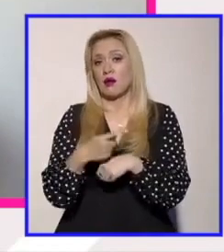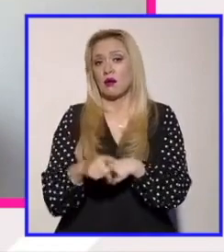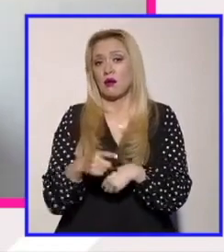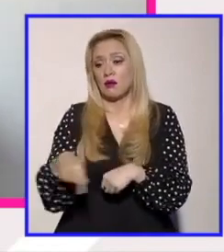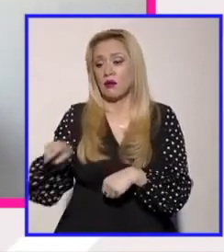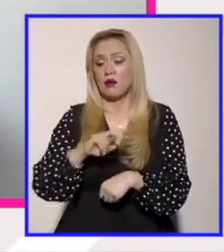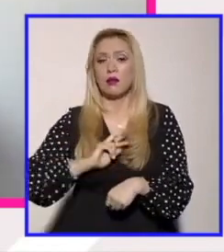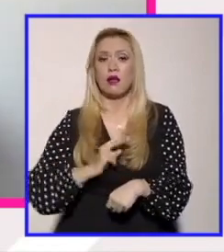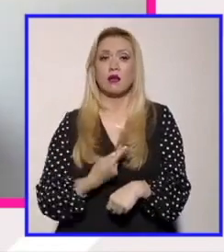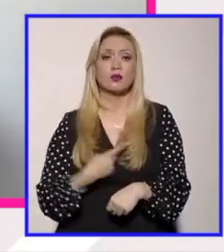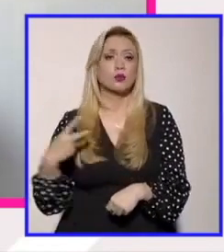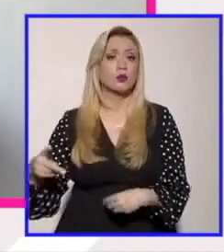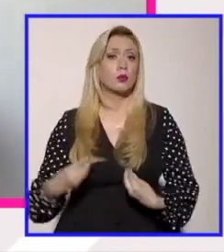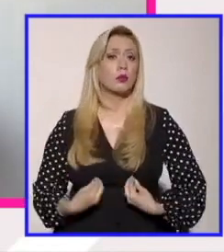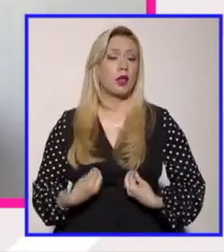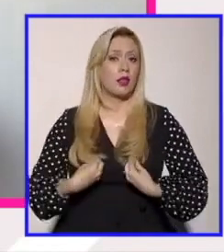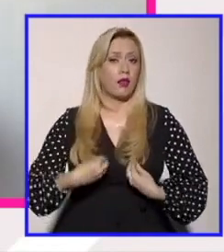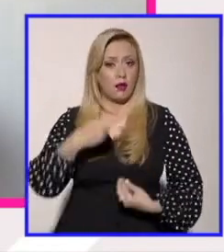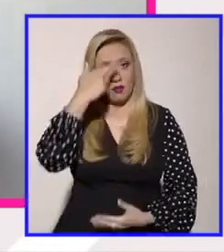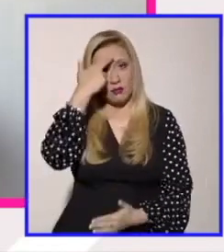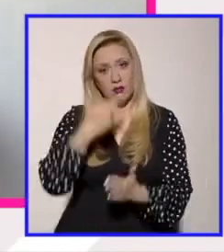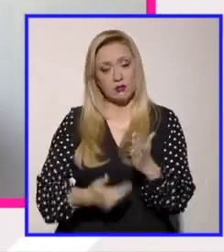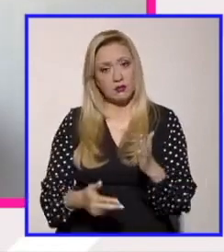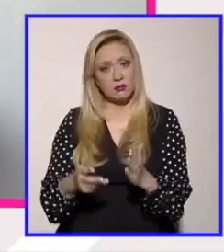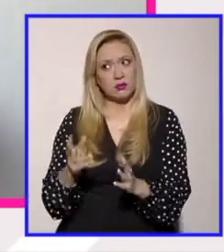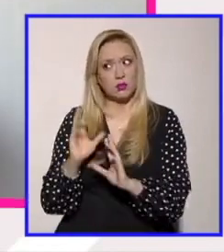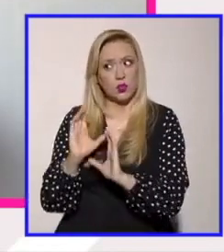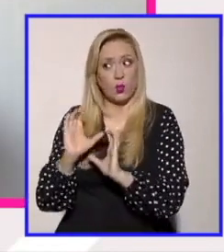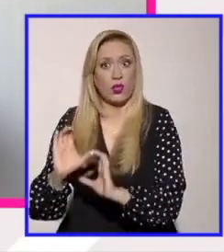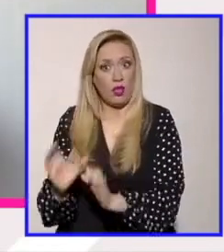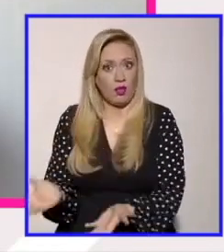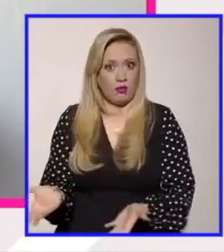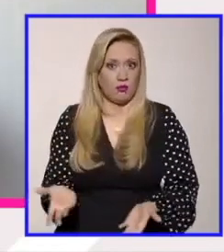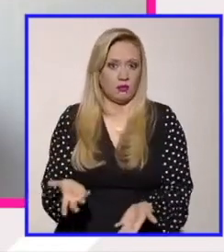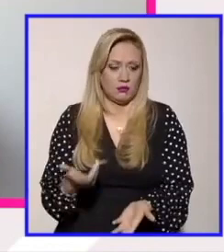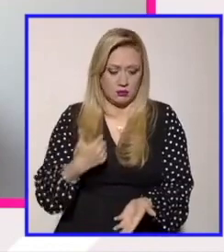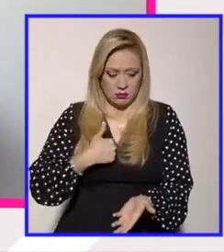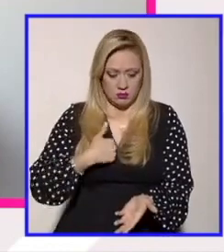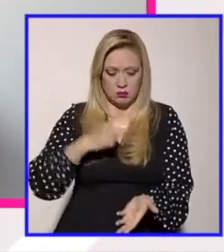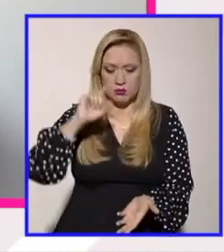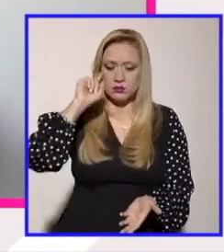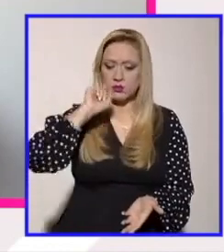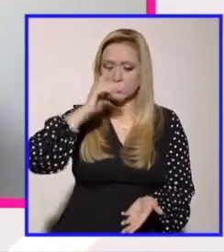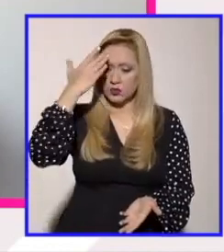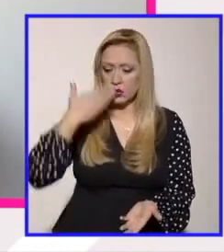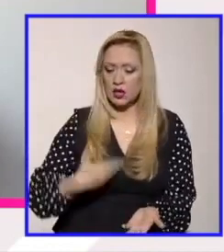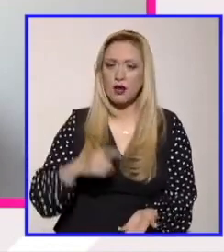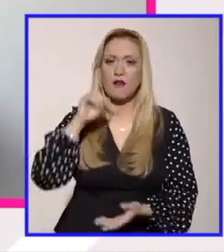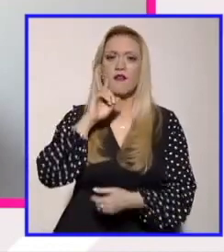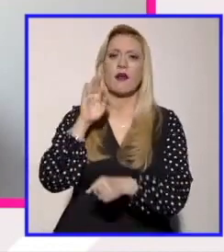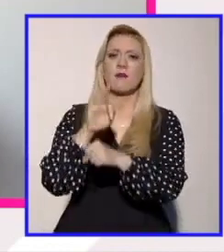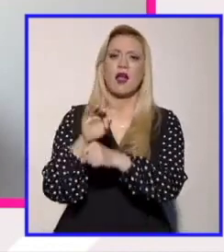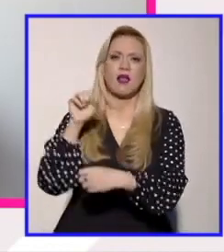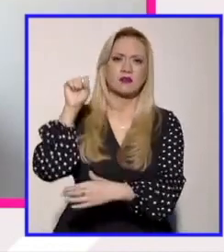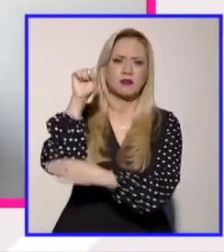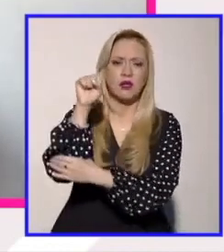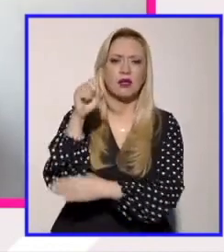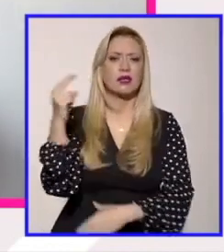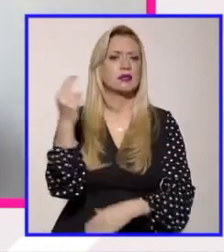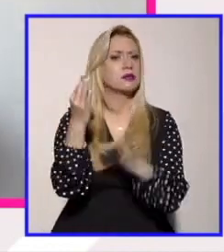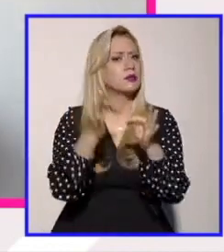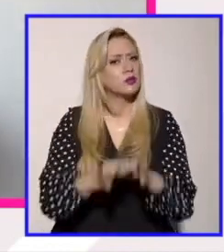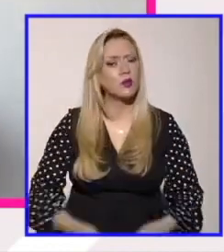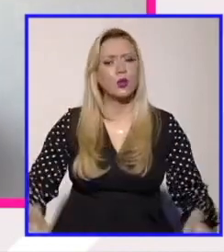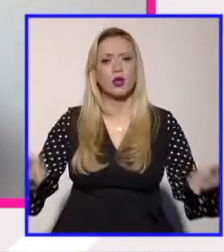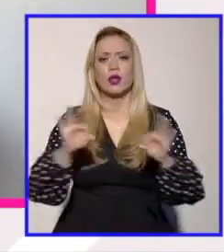personas trans. Entonces, para mí sí es importante, como mujer cis, como feminista, retomar esta etiqueta